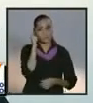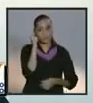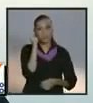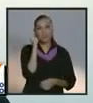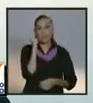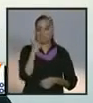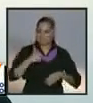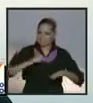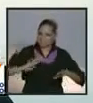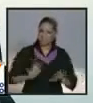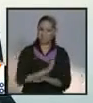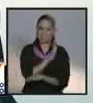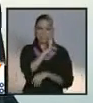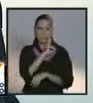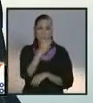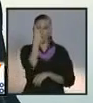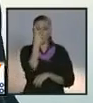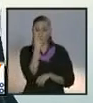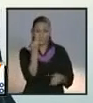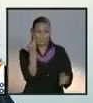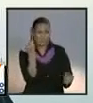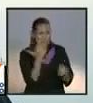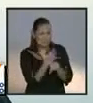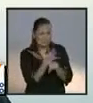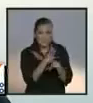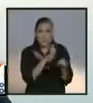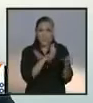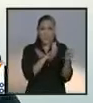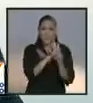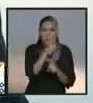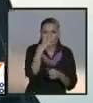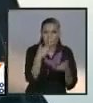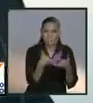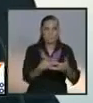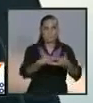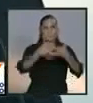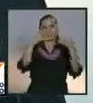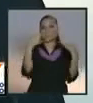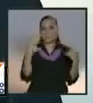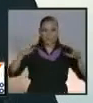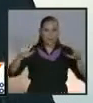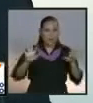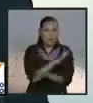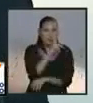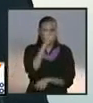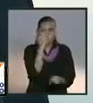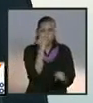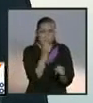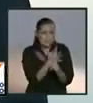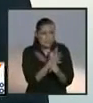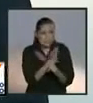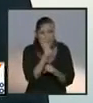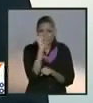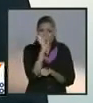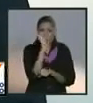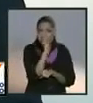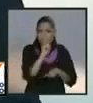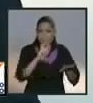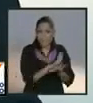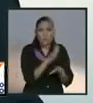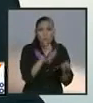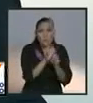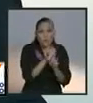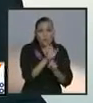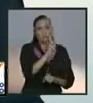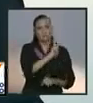hecho histórico, trascendente. La desinformación, la desorientación y el